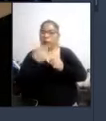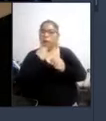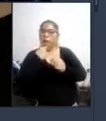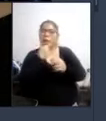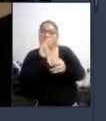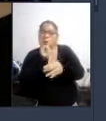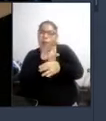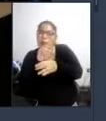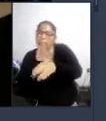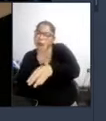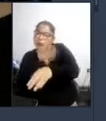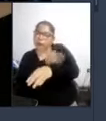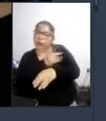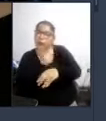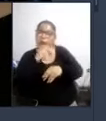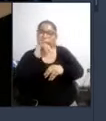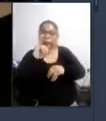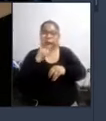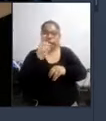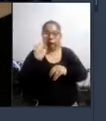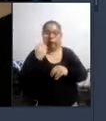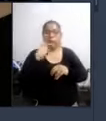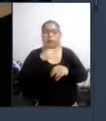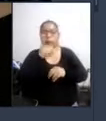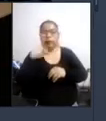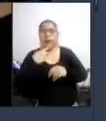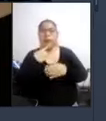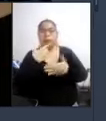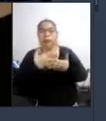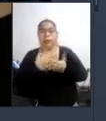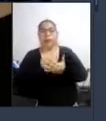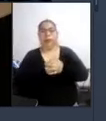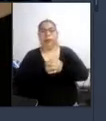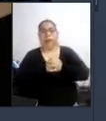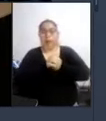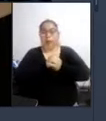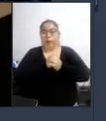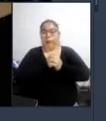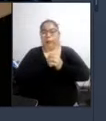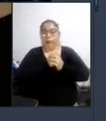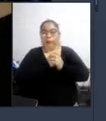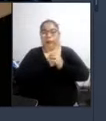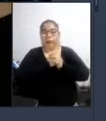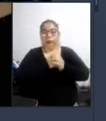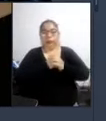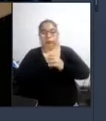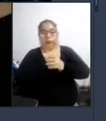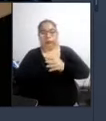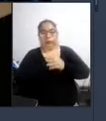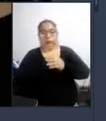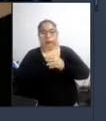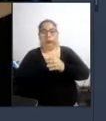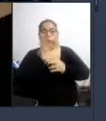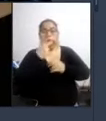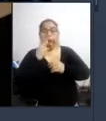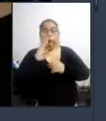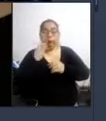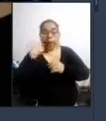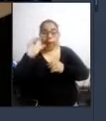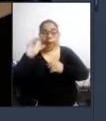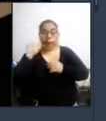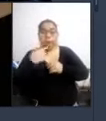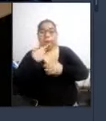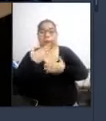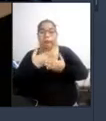José Isola de la Valle y por supuesto también a Danilo Edy Moyase Vaca finalmente